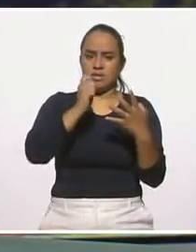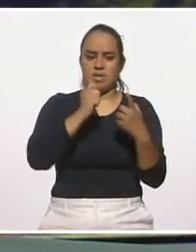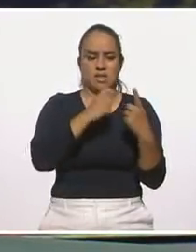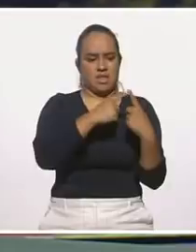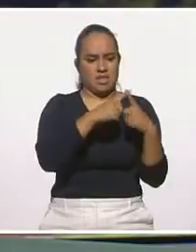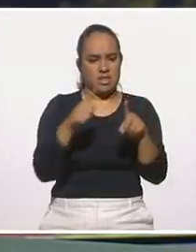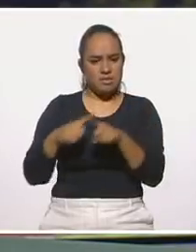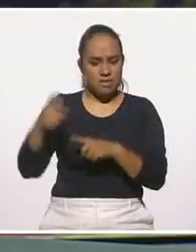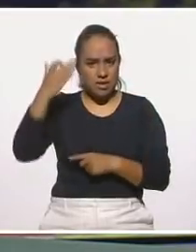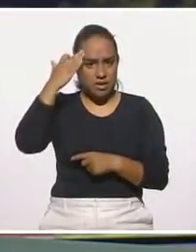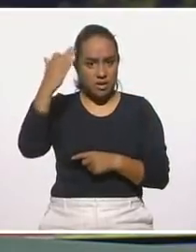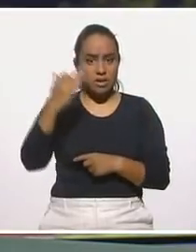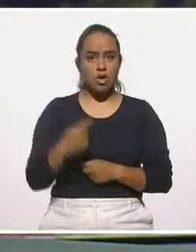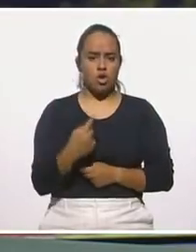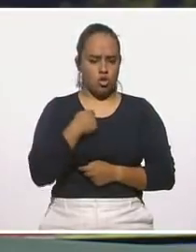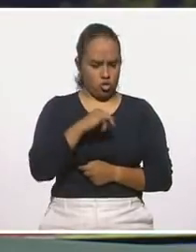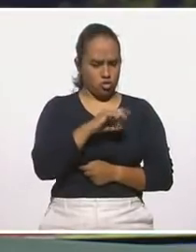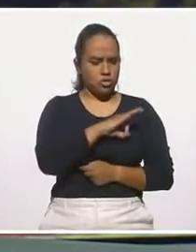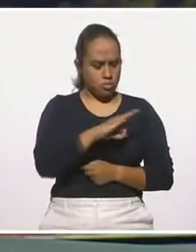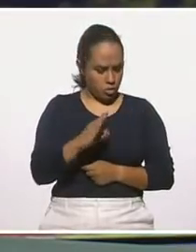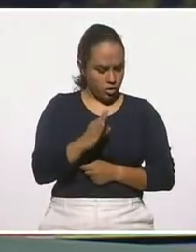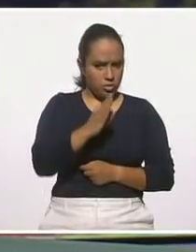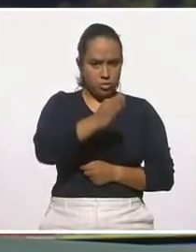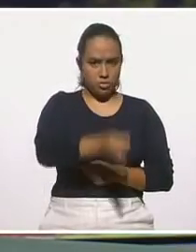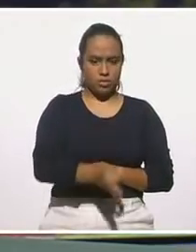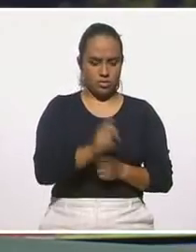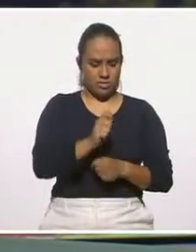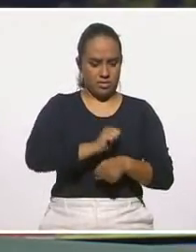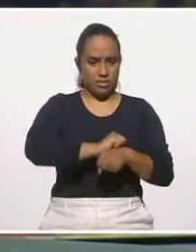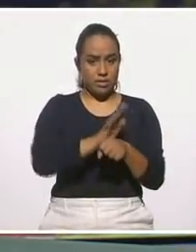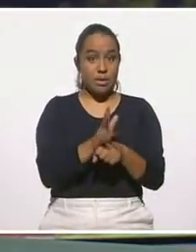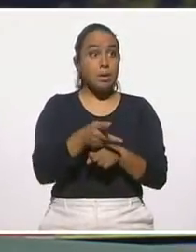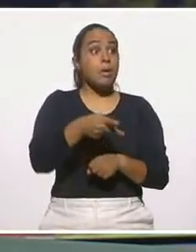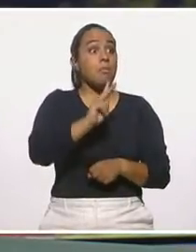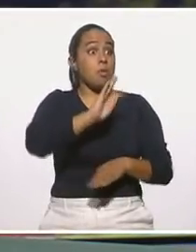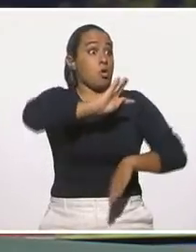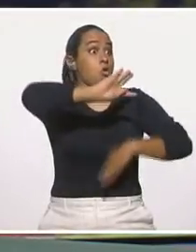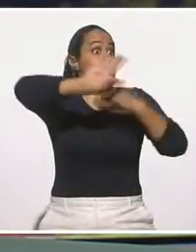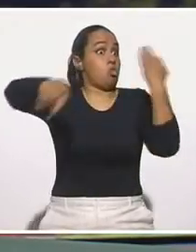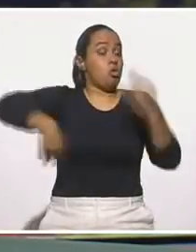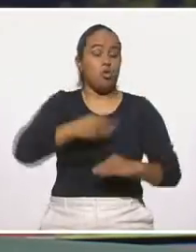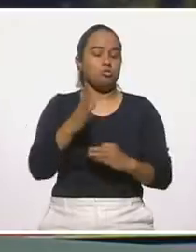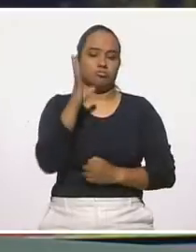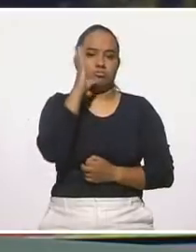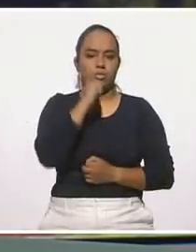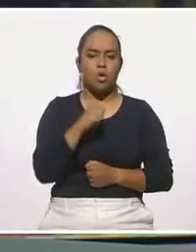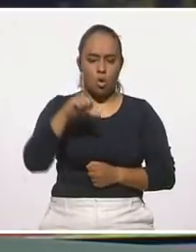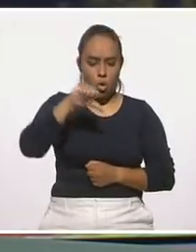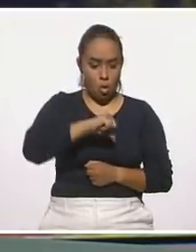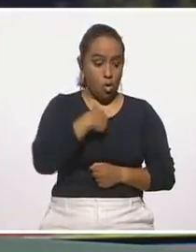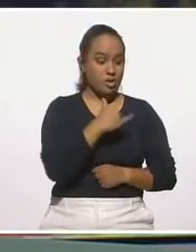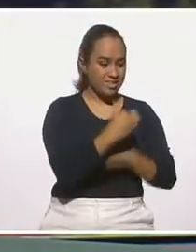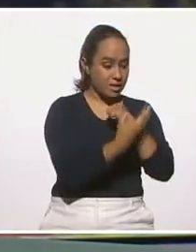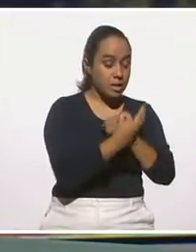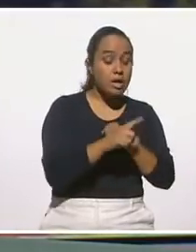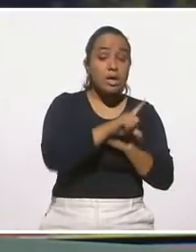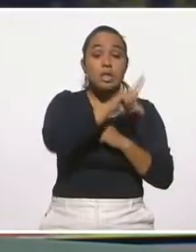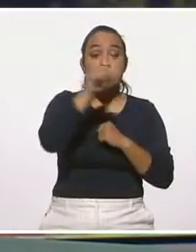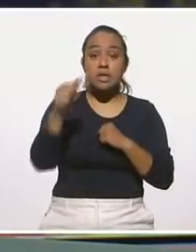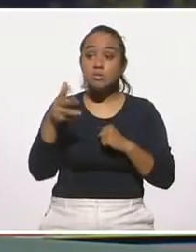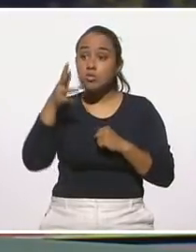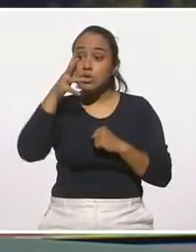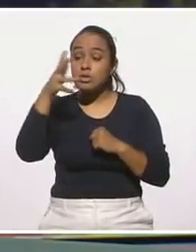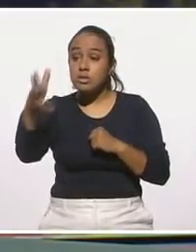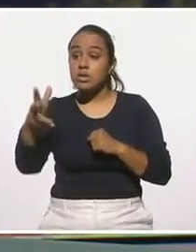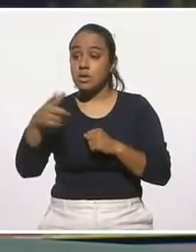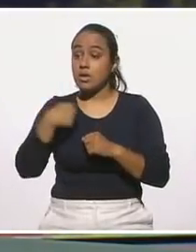diferentes momentos, y yo puedo ser resiliente en un elemento de la pandemia, pero no en todos. Y lo que hoy me funcionó, probablemente no me funcione en la